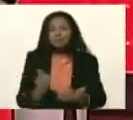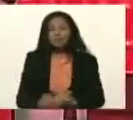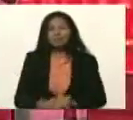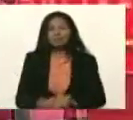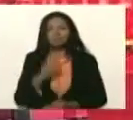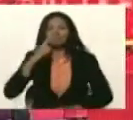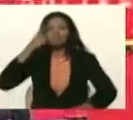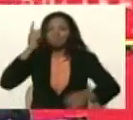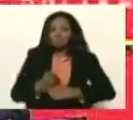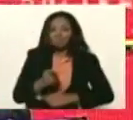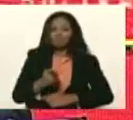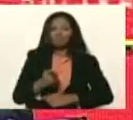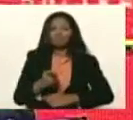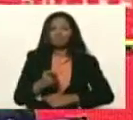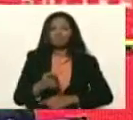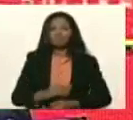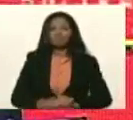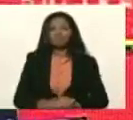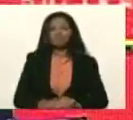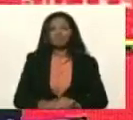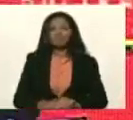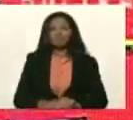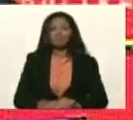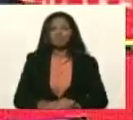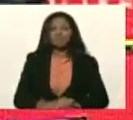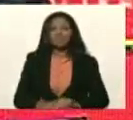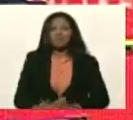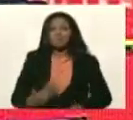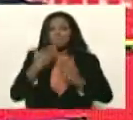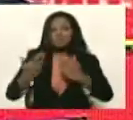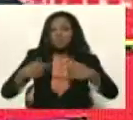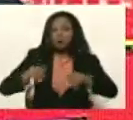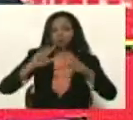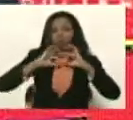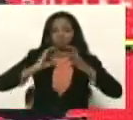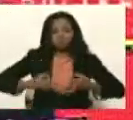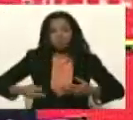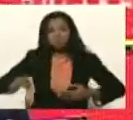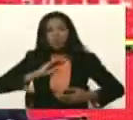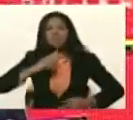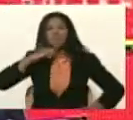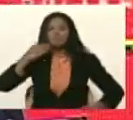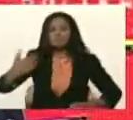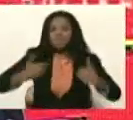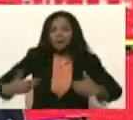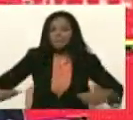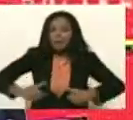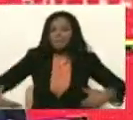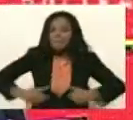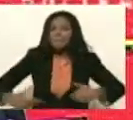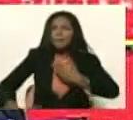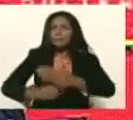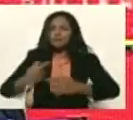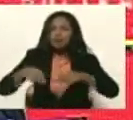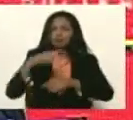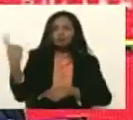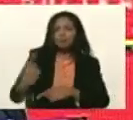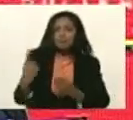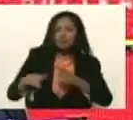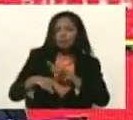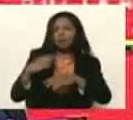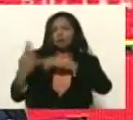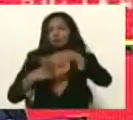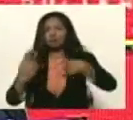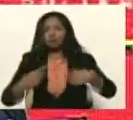estricta y exigirnos mucho autoexigirnos todos los días solo la